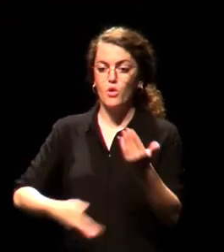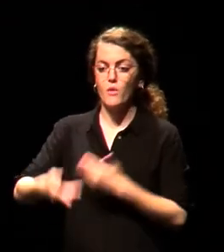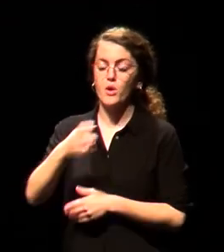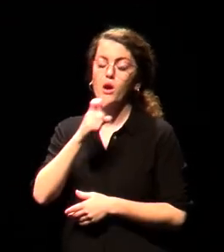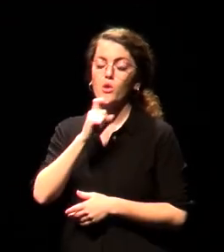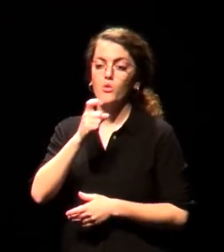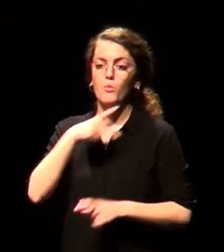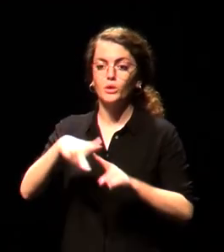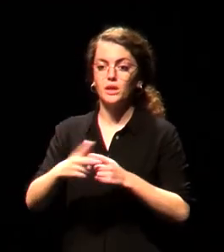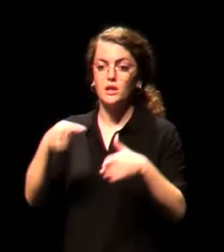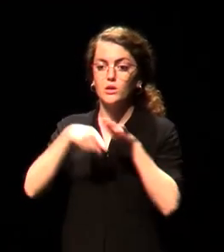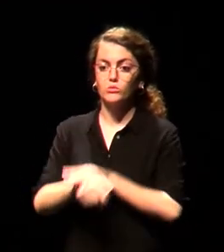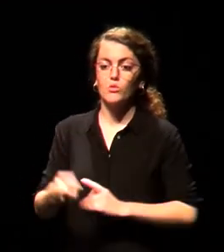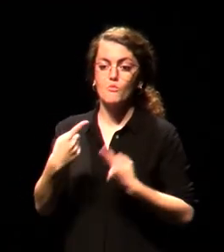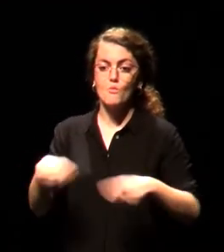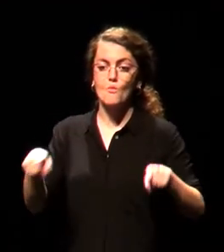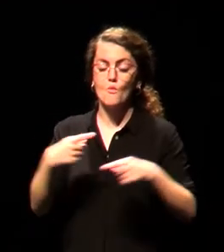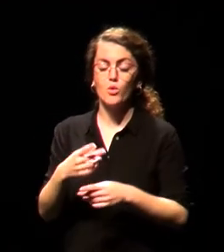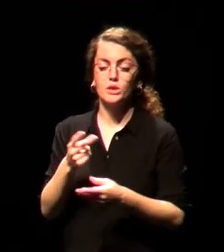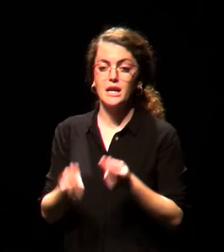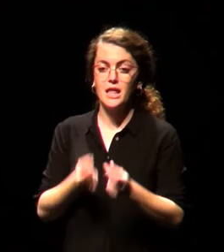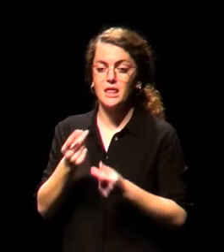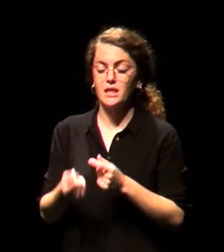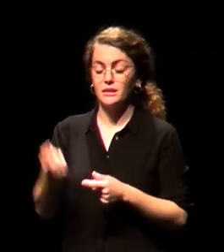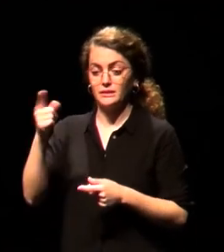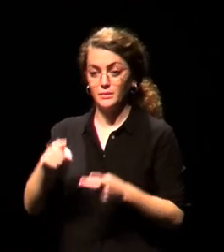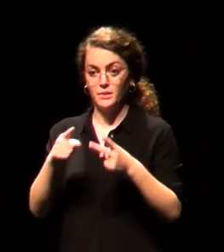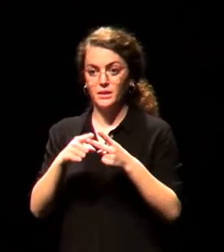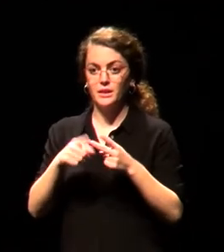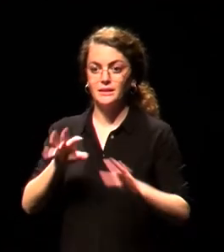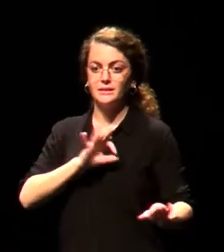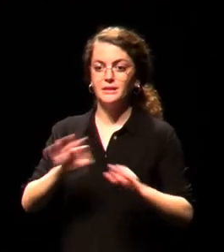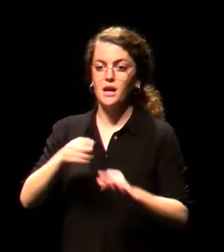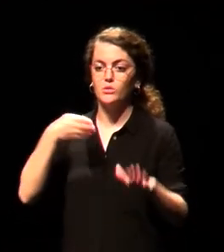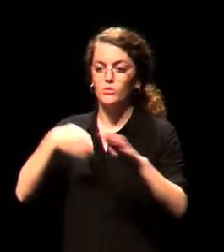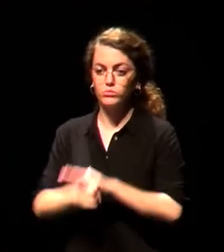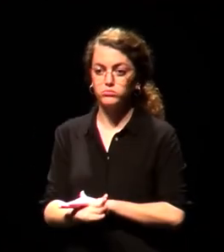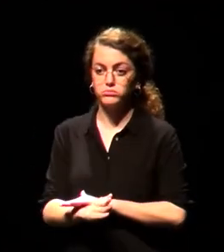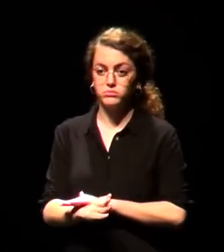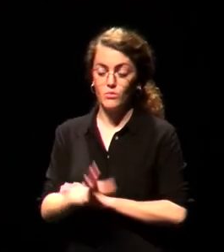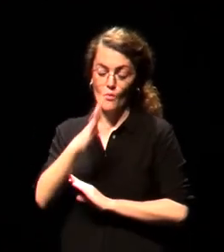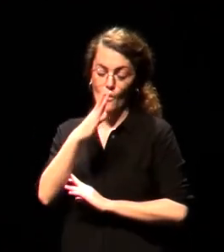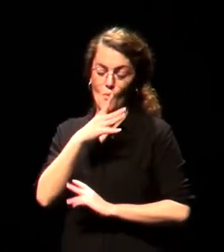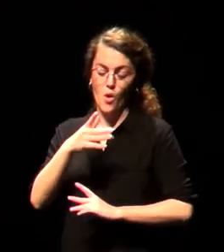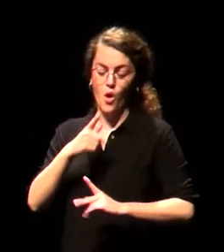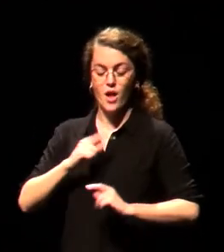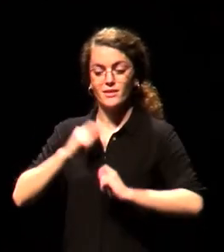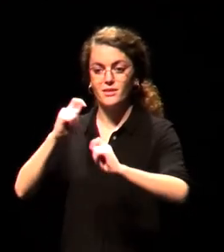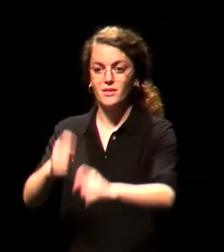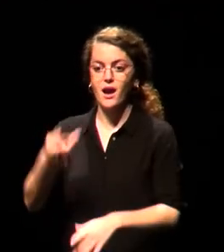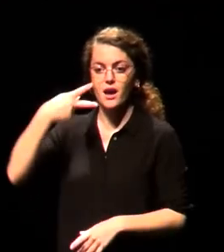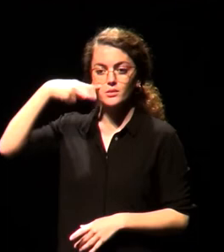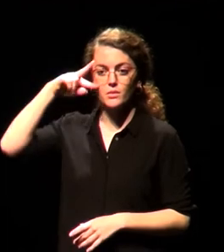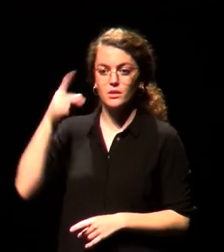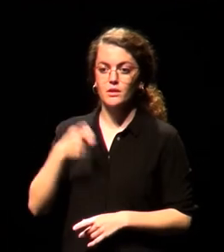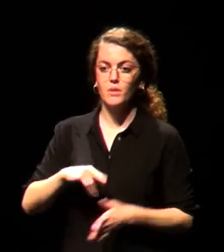Danza y a Teatro Accesible, con el que tenemos una colaboración fluida en el INAEM, por aportar su experiencia y tecnología para dotar de la